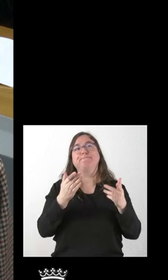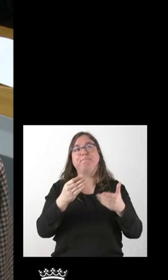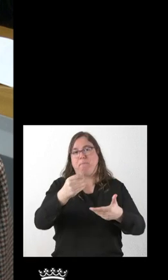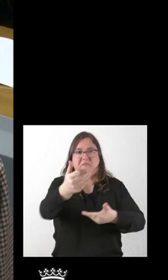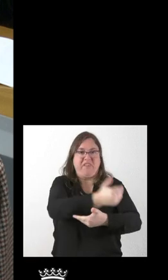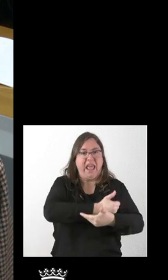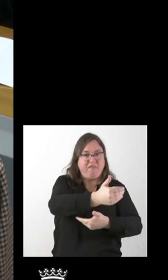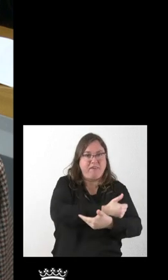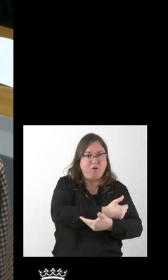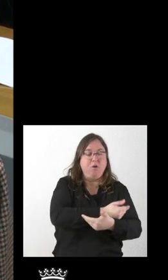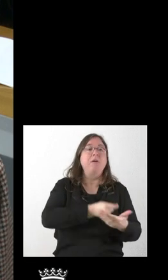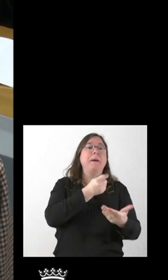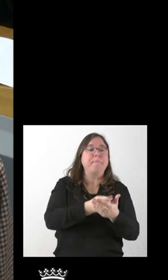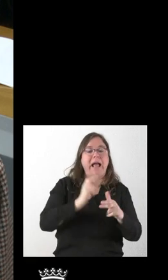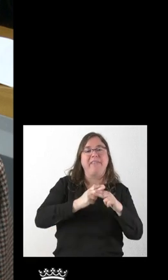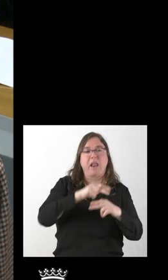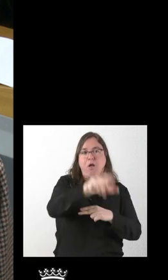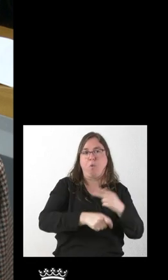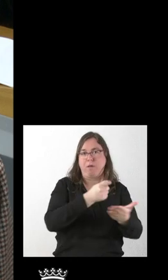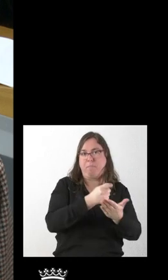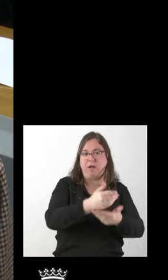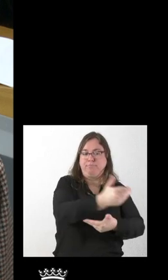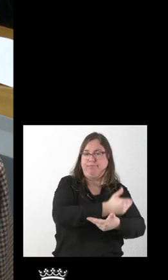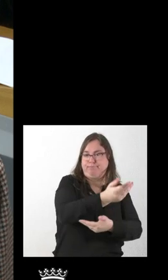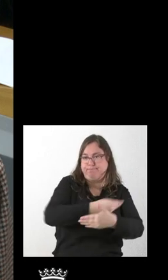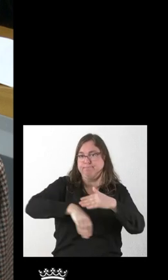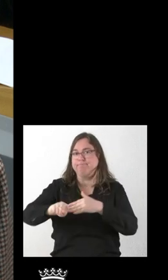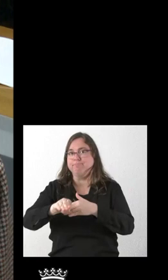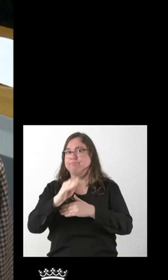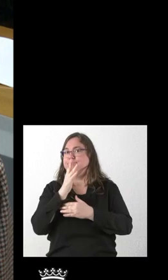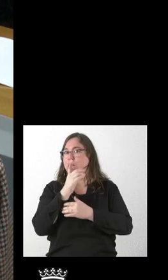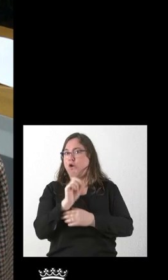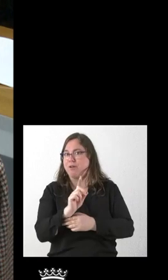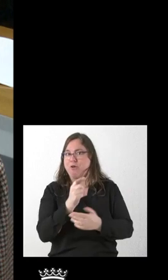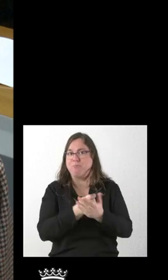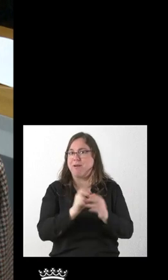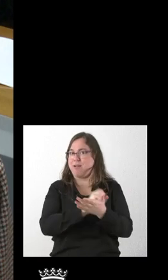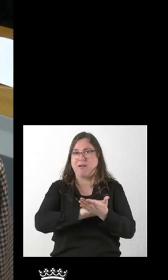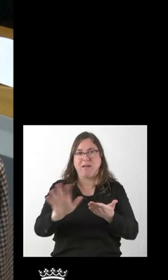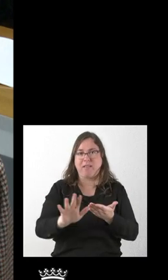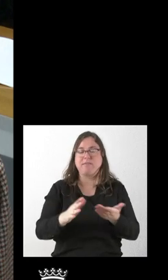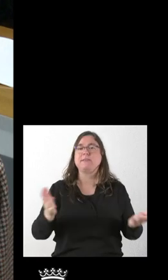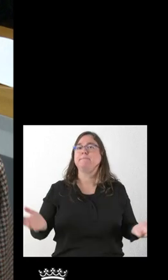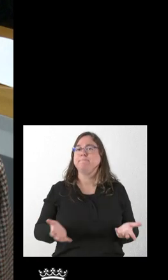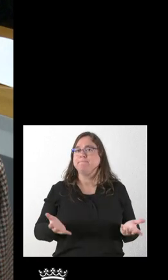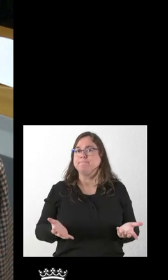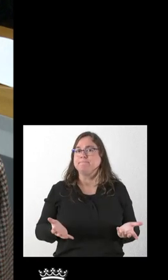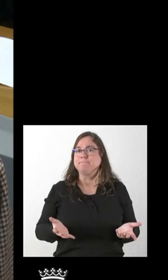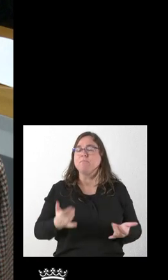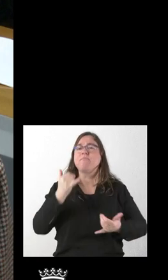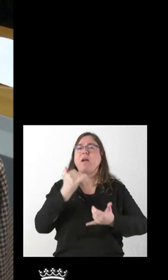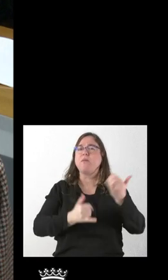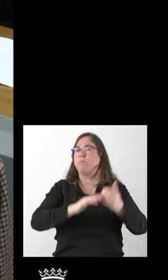benéfico en el que se iban a pagar unas entradas y ahora parece ser que no va a haber ese pago de entradas, va a ser un concierto gratuito. La